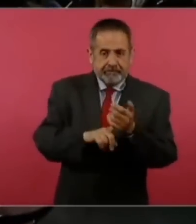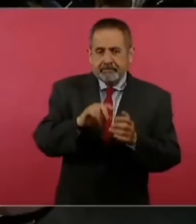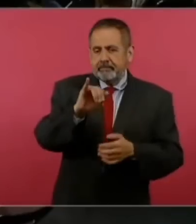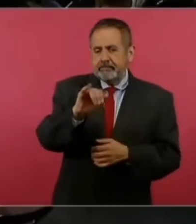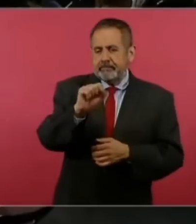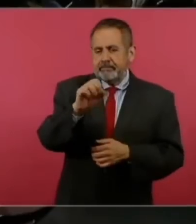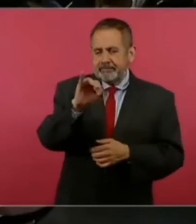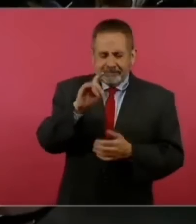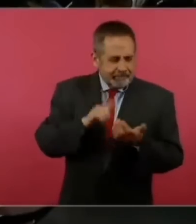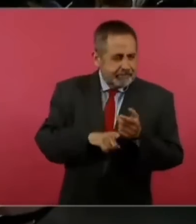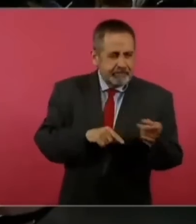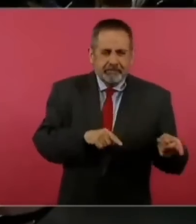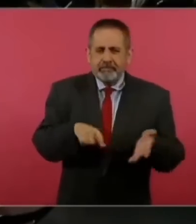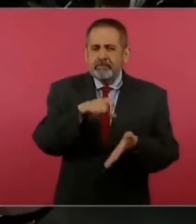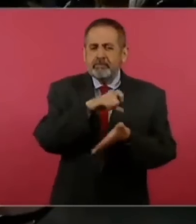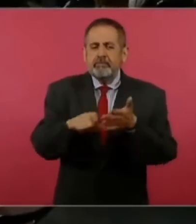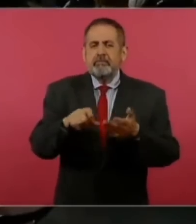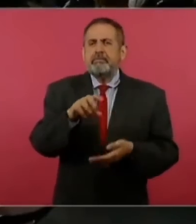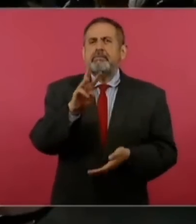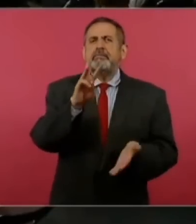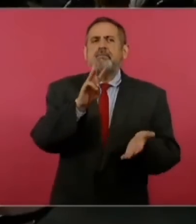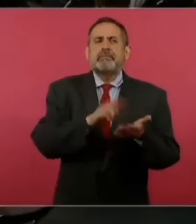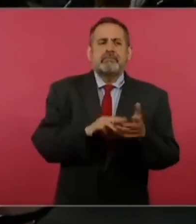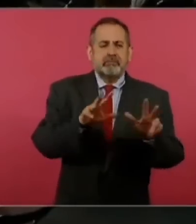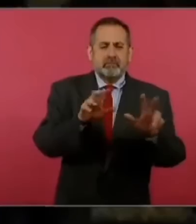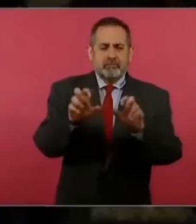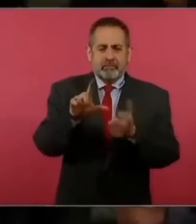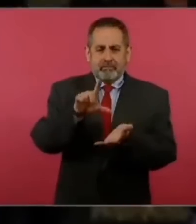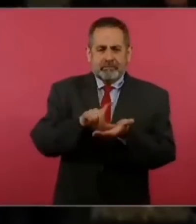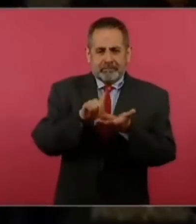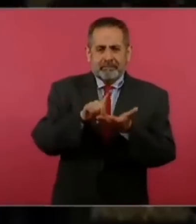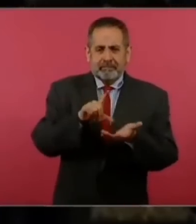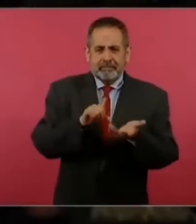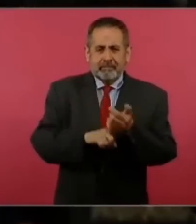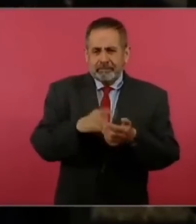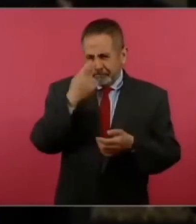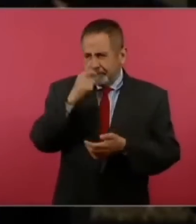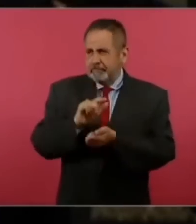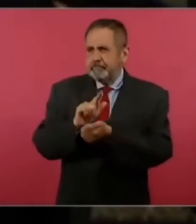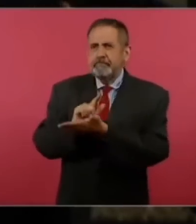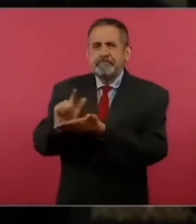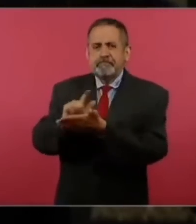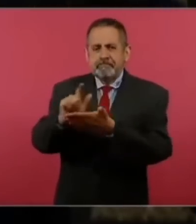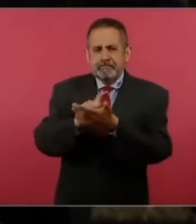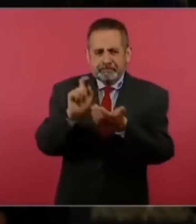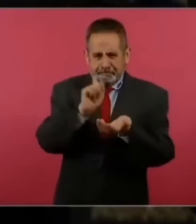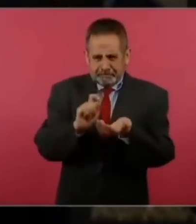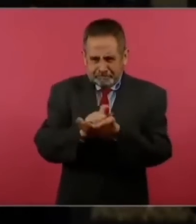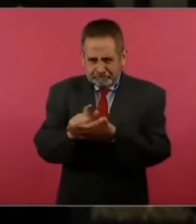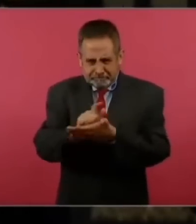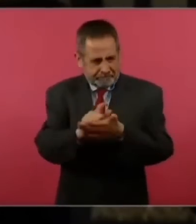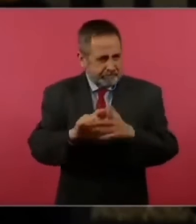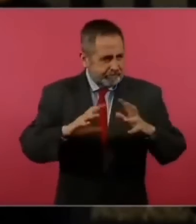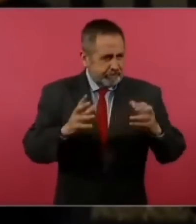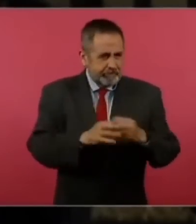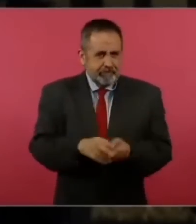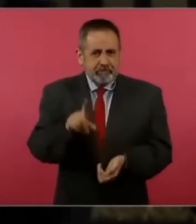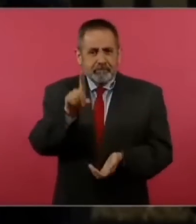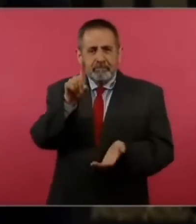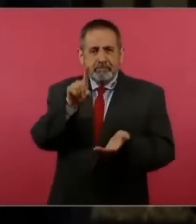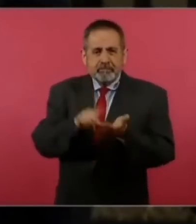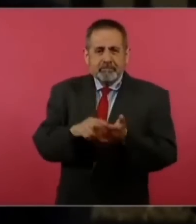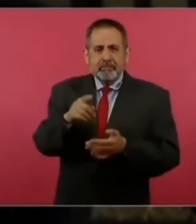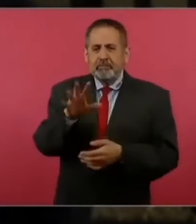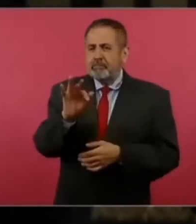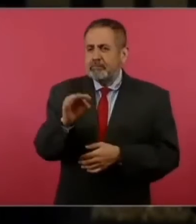icemín por la compra de 3 mil 800 litros de desinfectante en un costo de mil 44